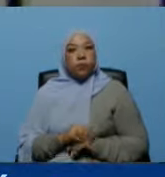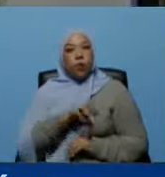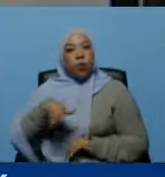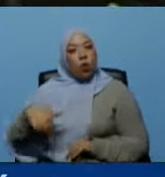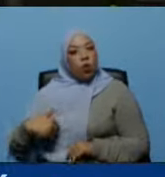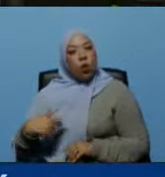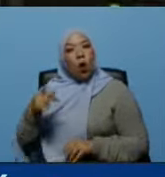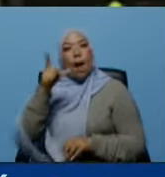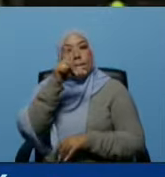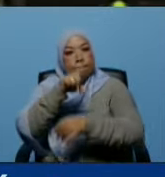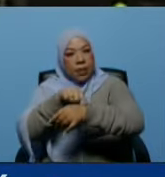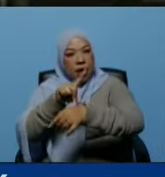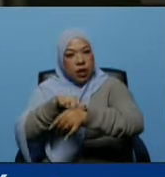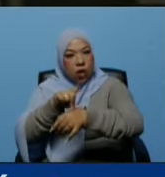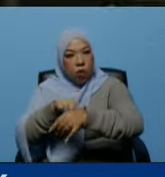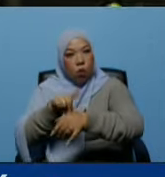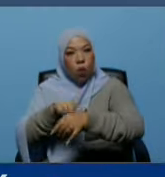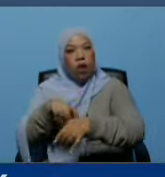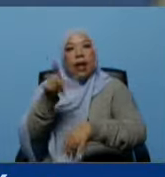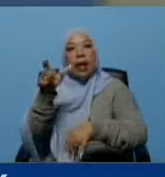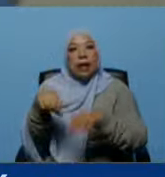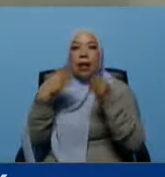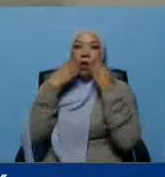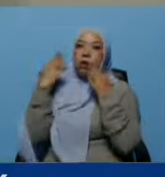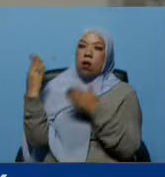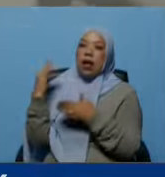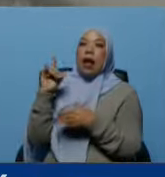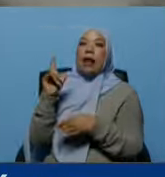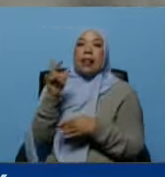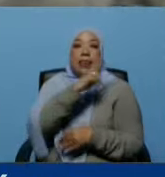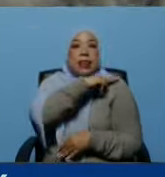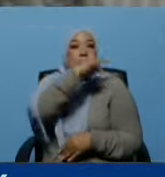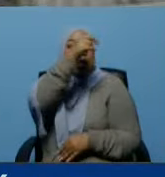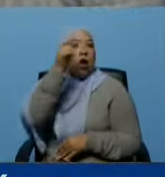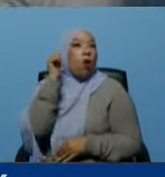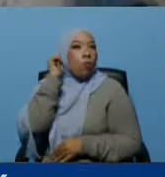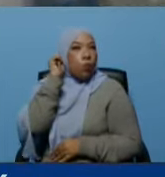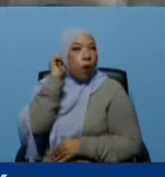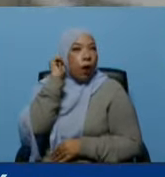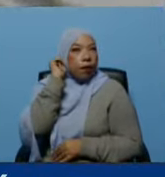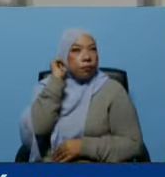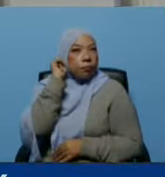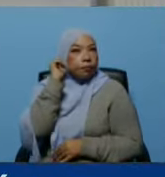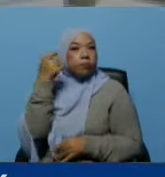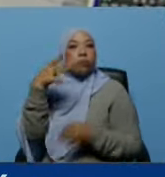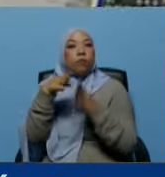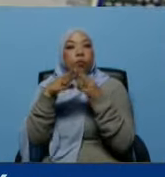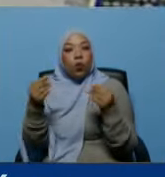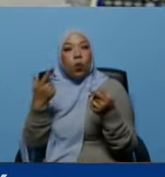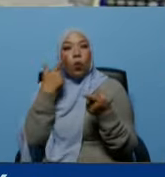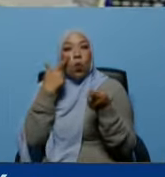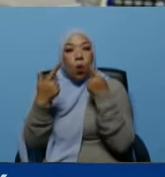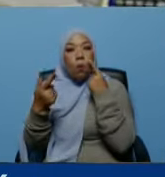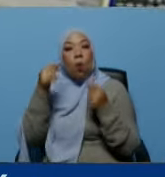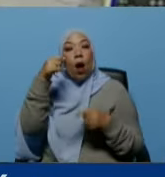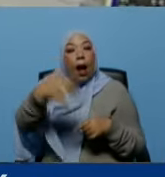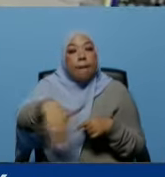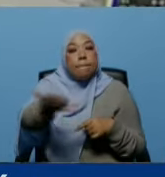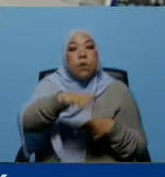nuestro doctor Javier Cabrera y a la directora Elsie Sánchez que estamos acá como poder popular